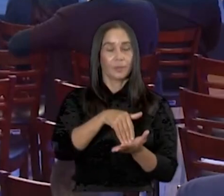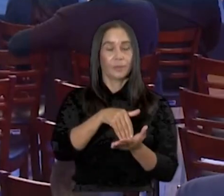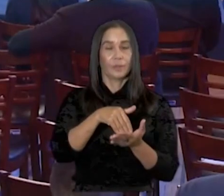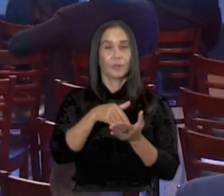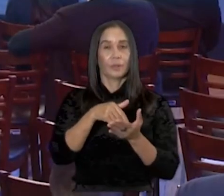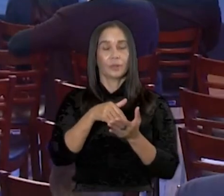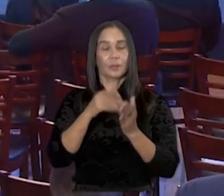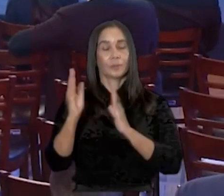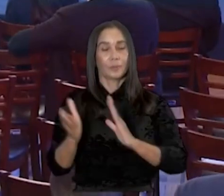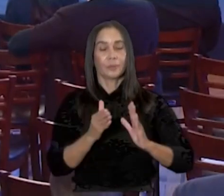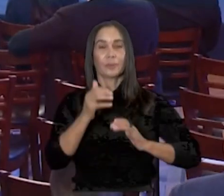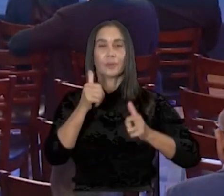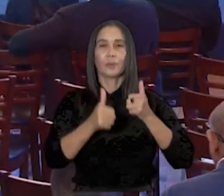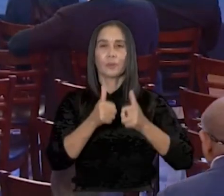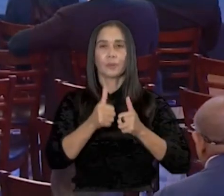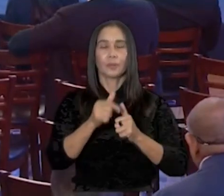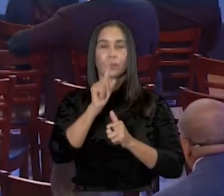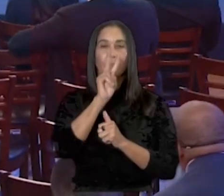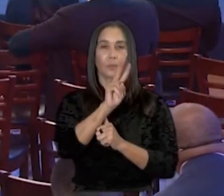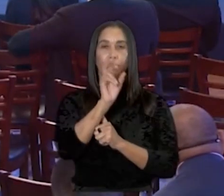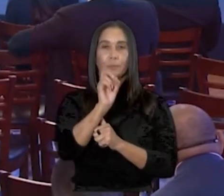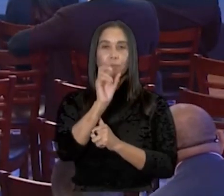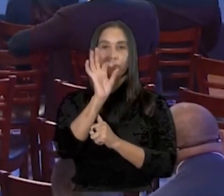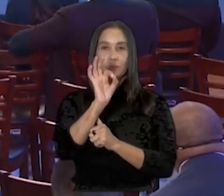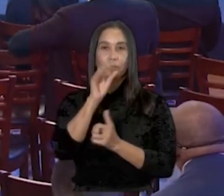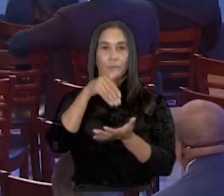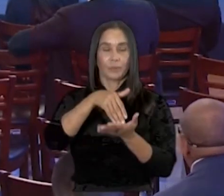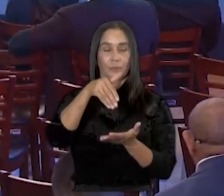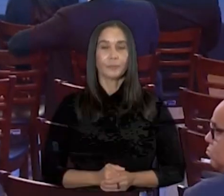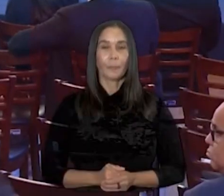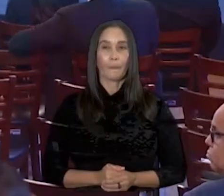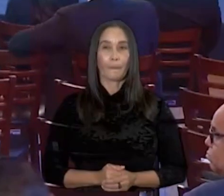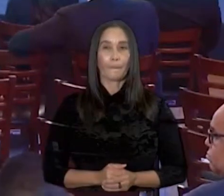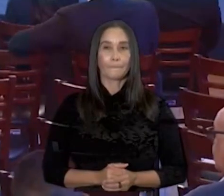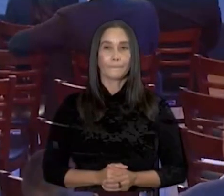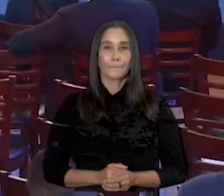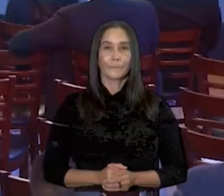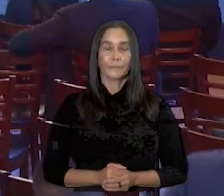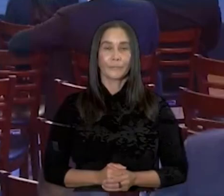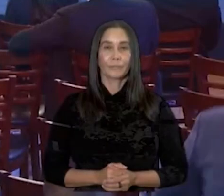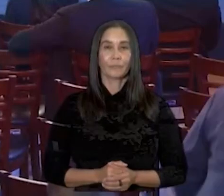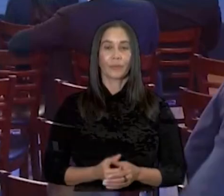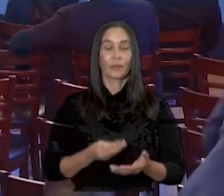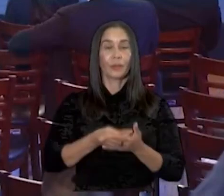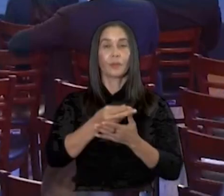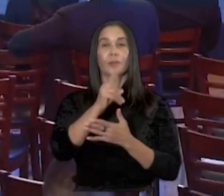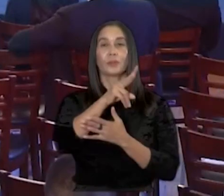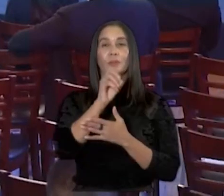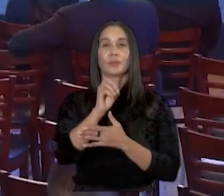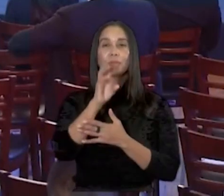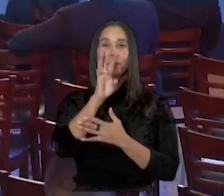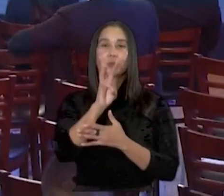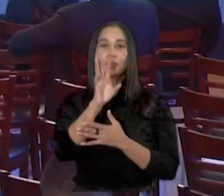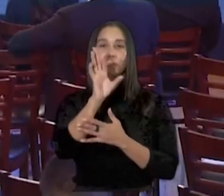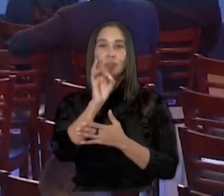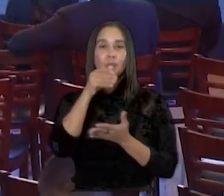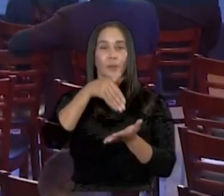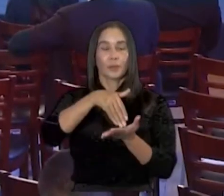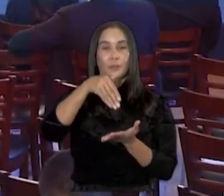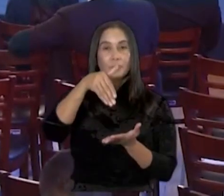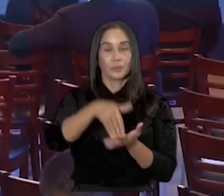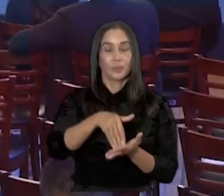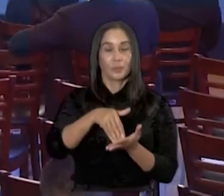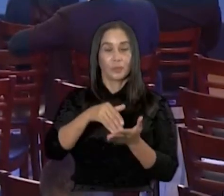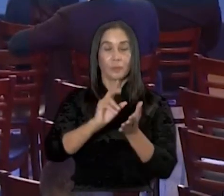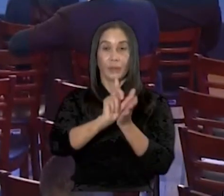y preparado lácteo, 2.9 millones de raciones de frutas, de las cuales 269 millones también para la jornada extendida,